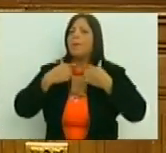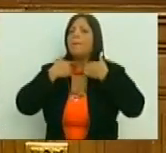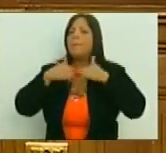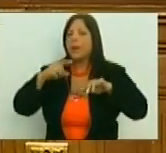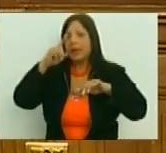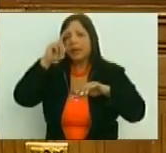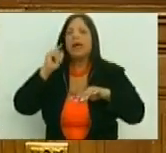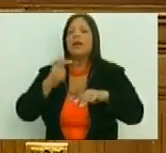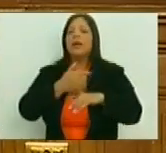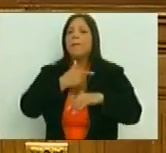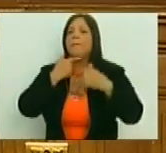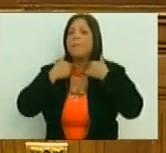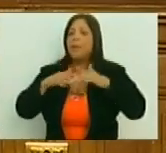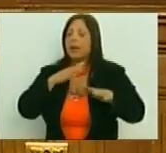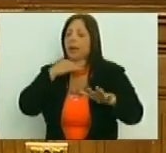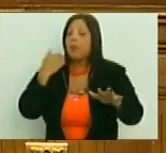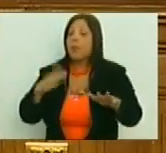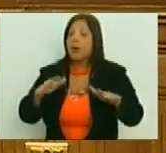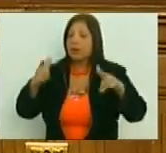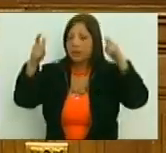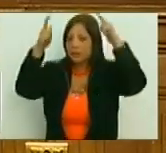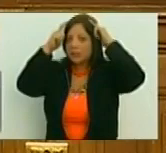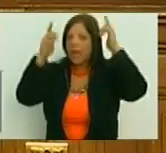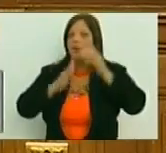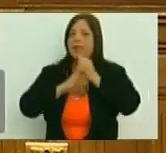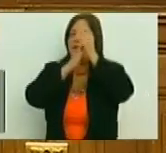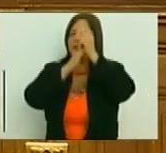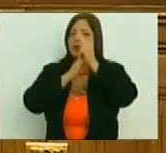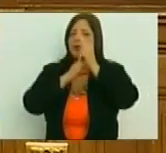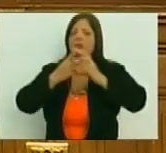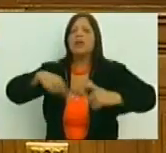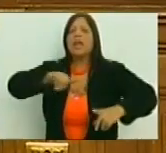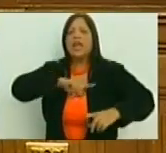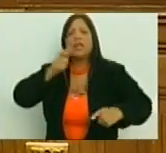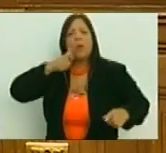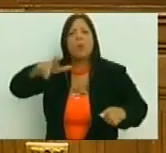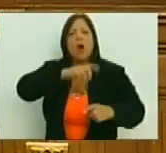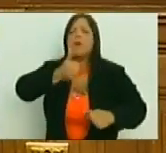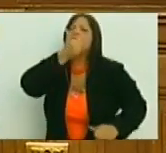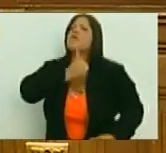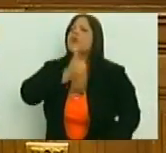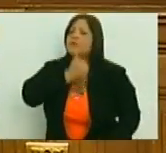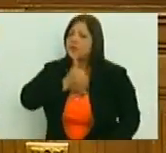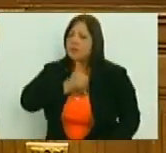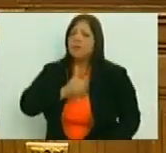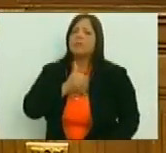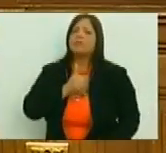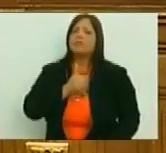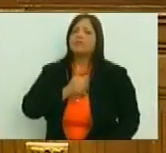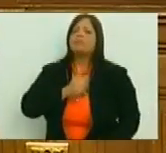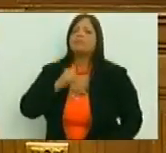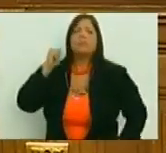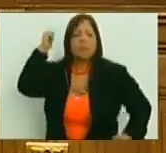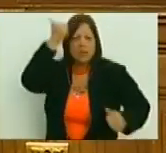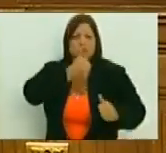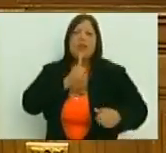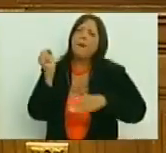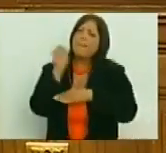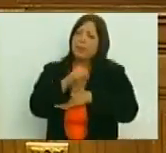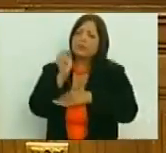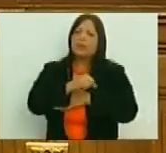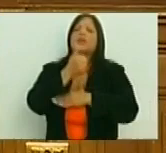a nuestro gran líder Hugo Chávez este pueblo ha resistido y está venciendo